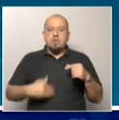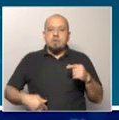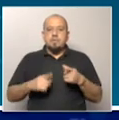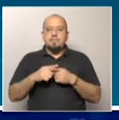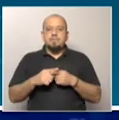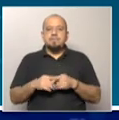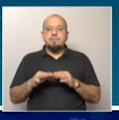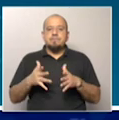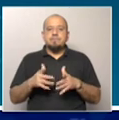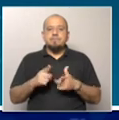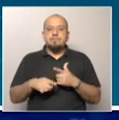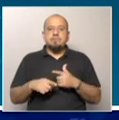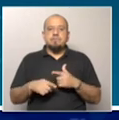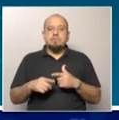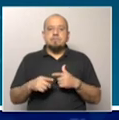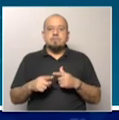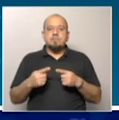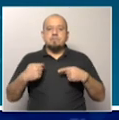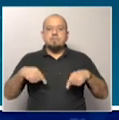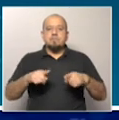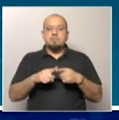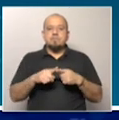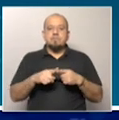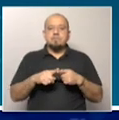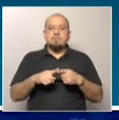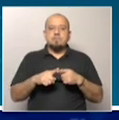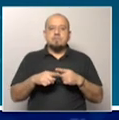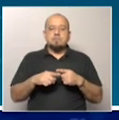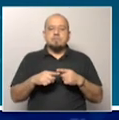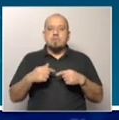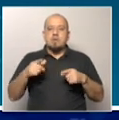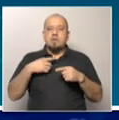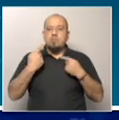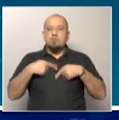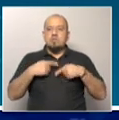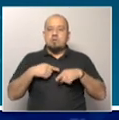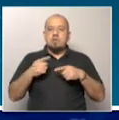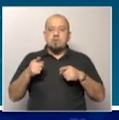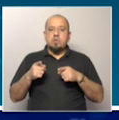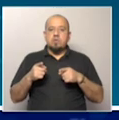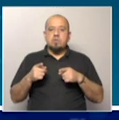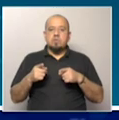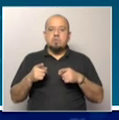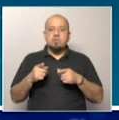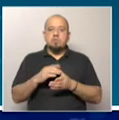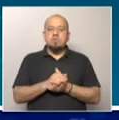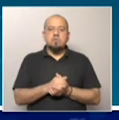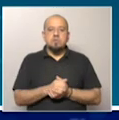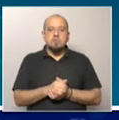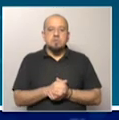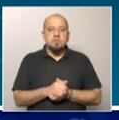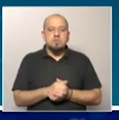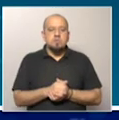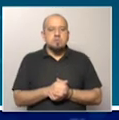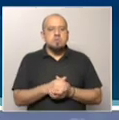sobre lo que son las potestades típicamente departamentales y municipales. Por tanto... puedo hacer una